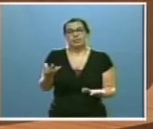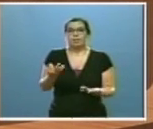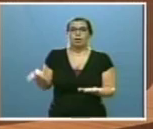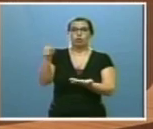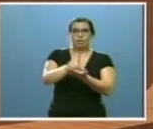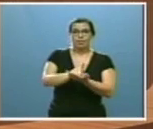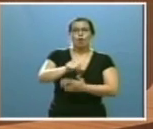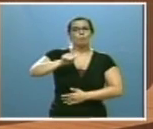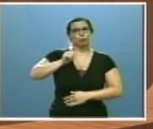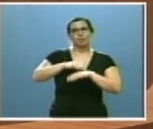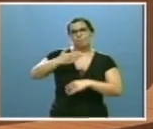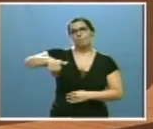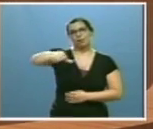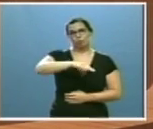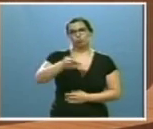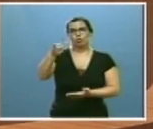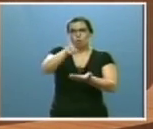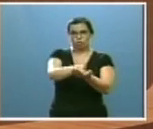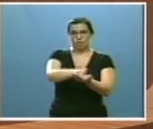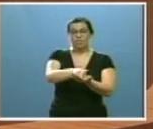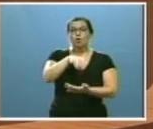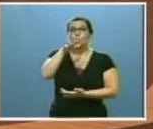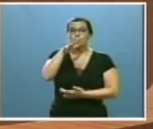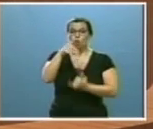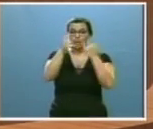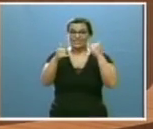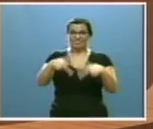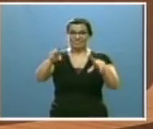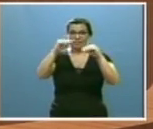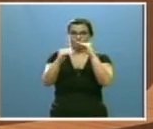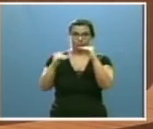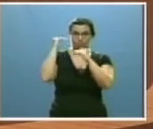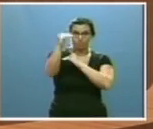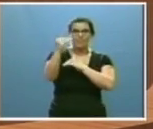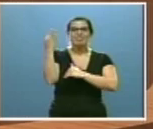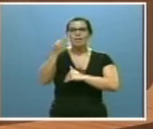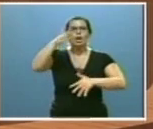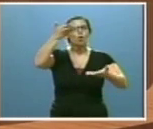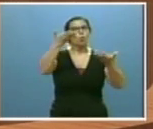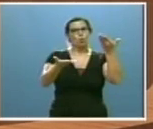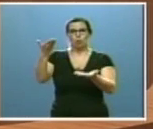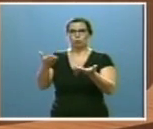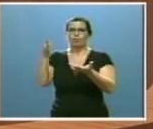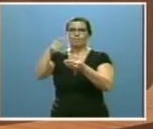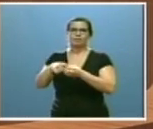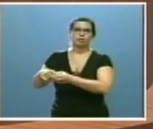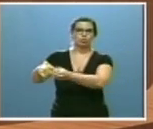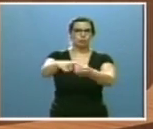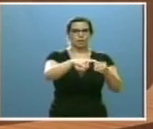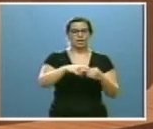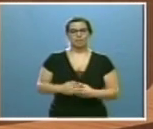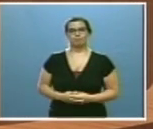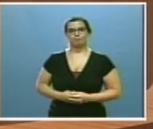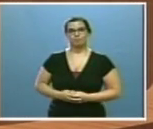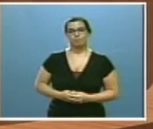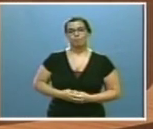oportunidades para todos. Porque esa salida y recuperación debe ser justa y solidaria. Este quiere